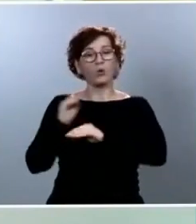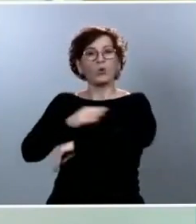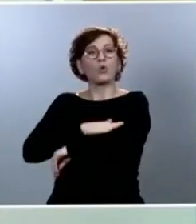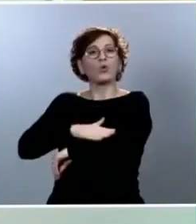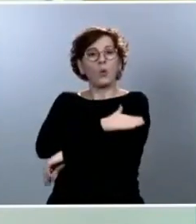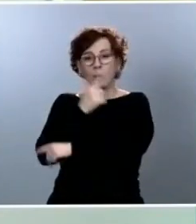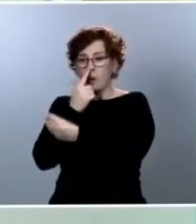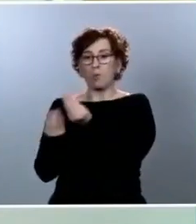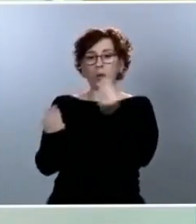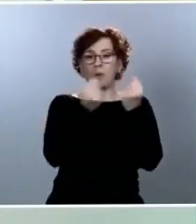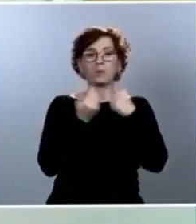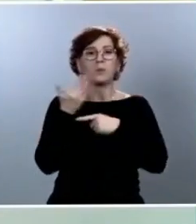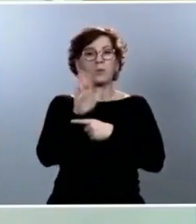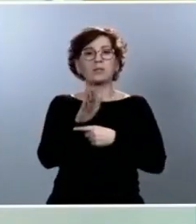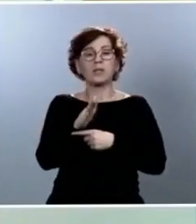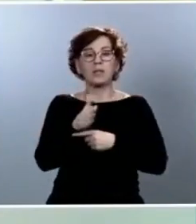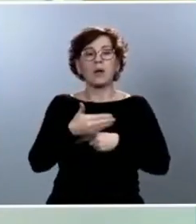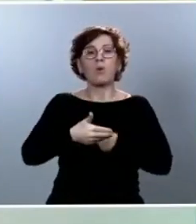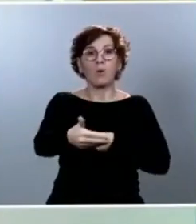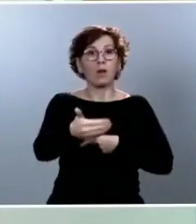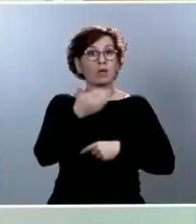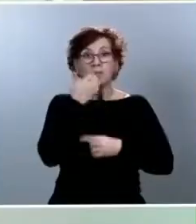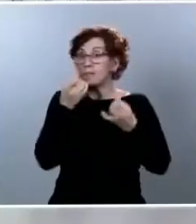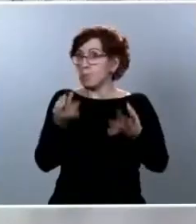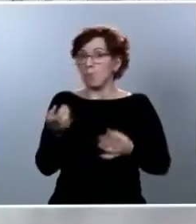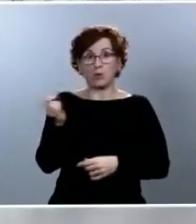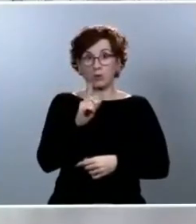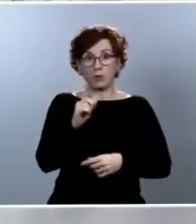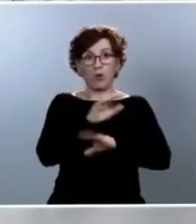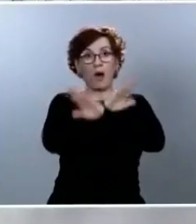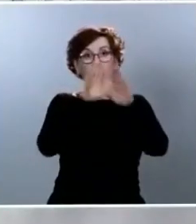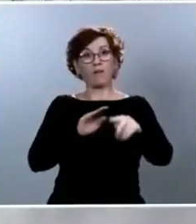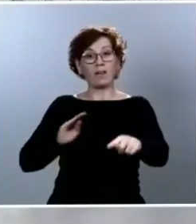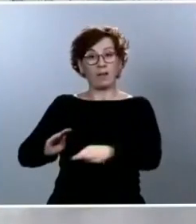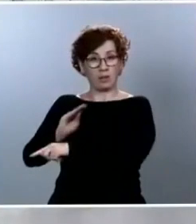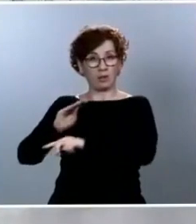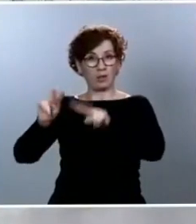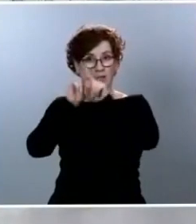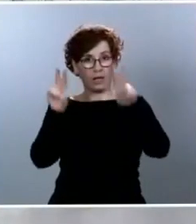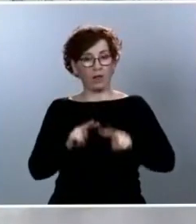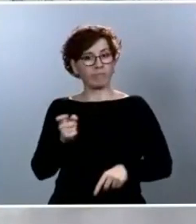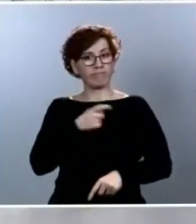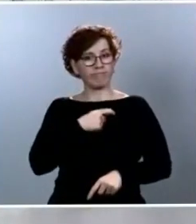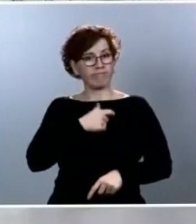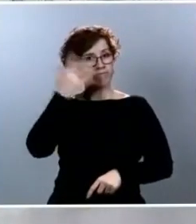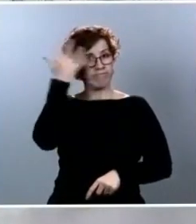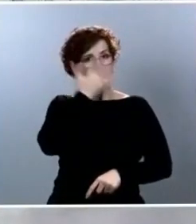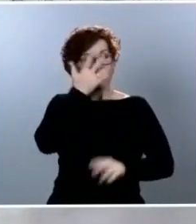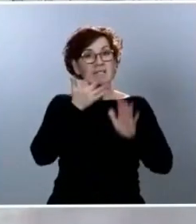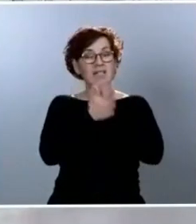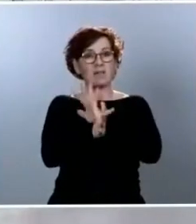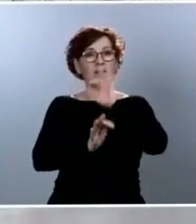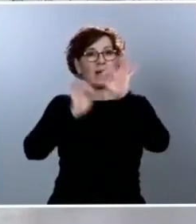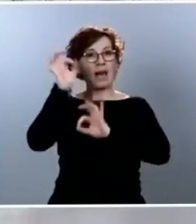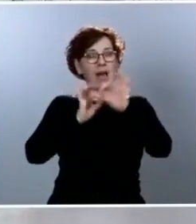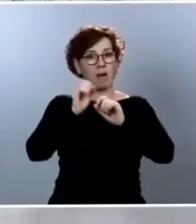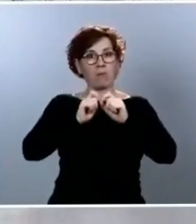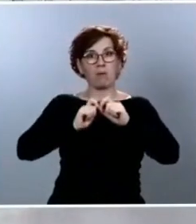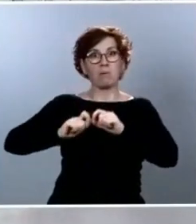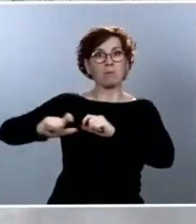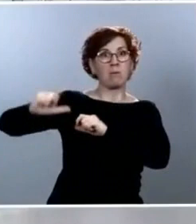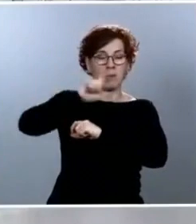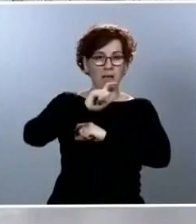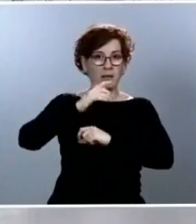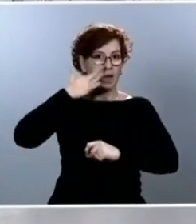pronto, aumentará la incertidumbre de los inversores internacionales y provocará mayor prima de riesgo? Por otro lado, ¿respalda las críticas del